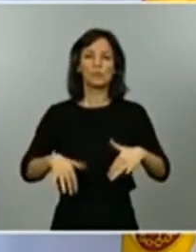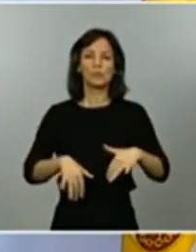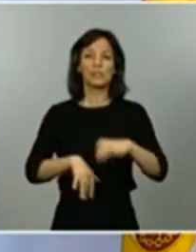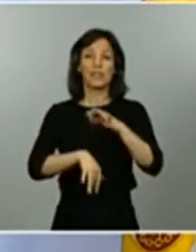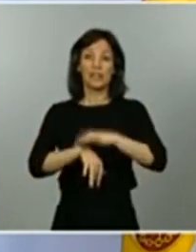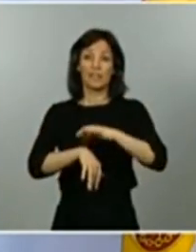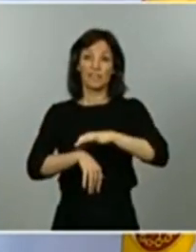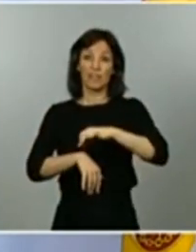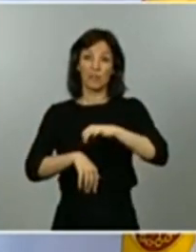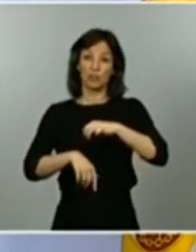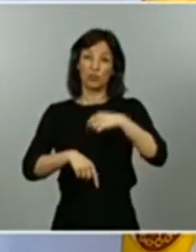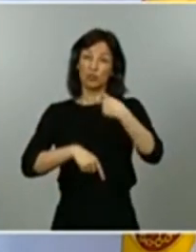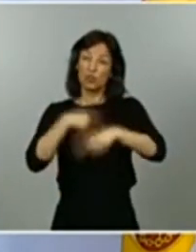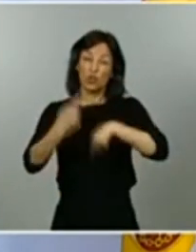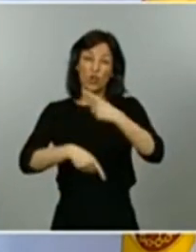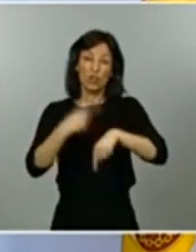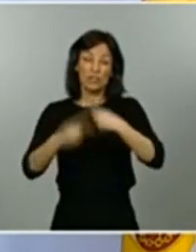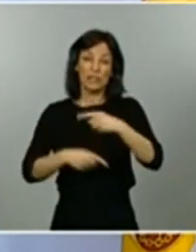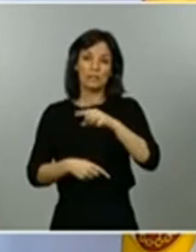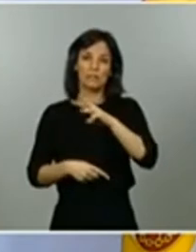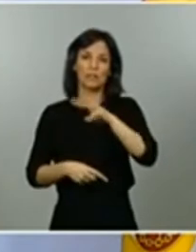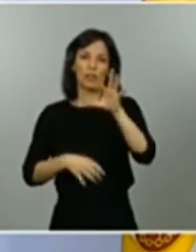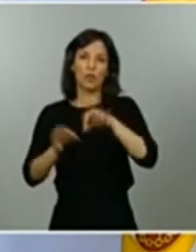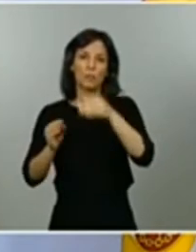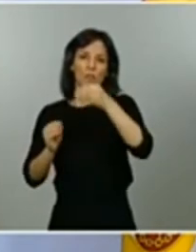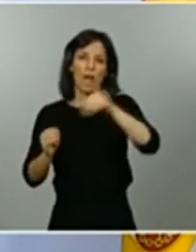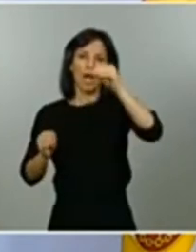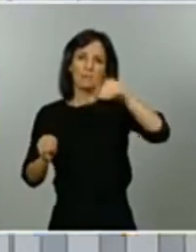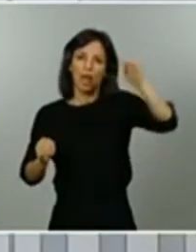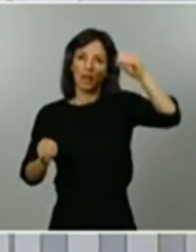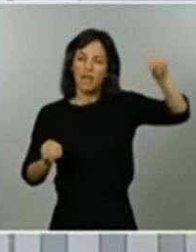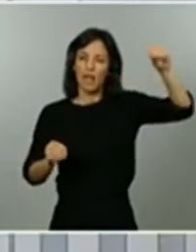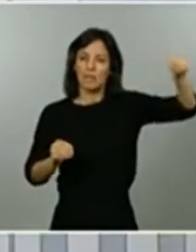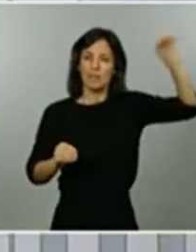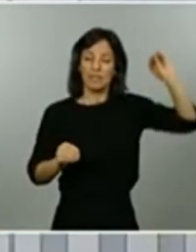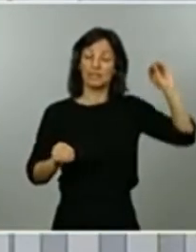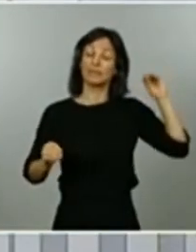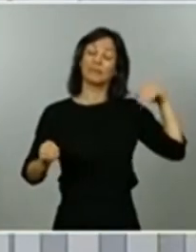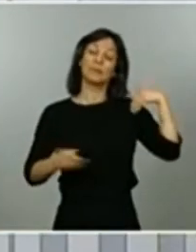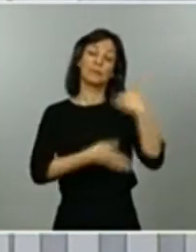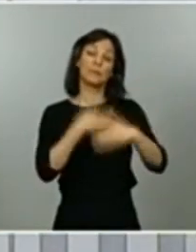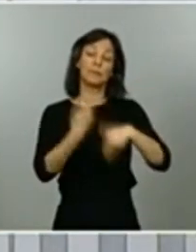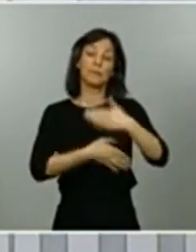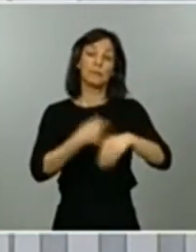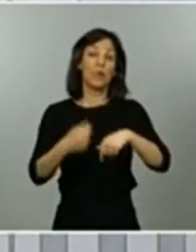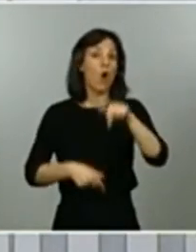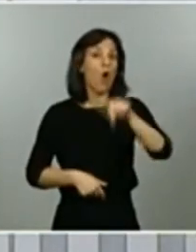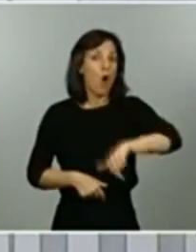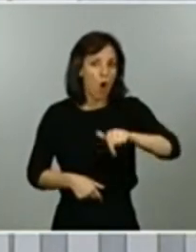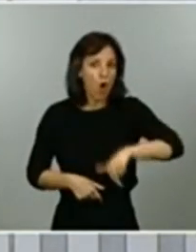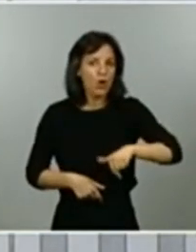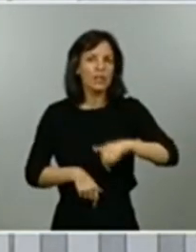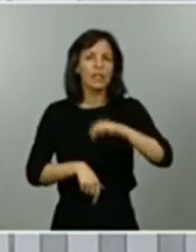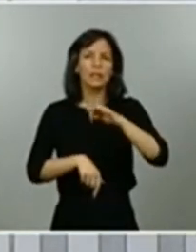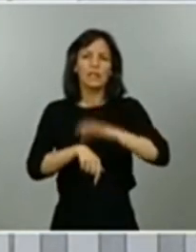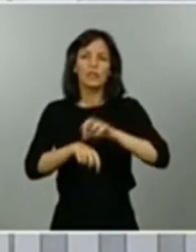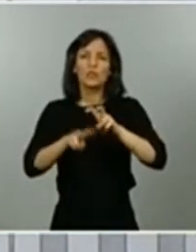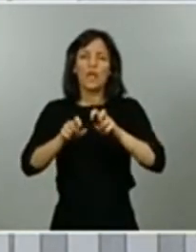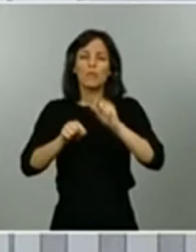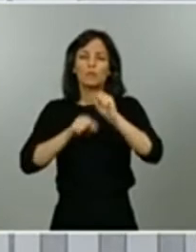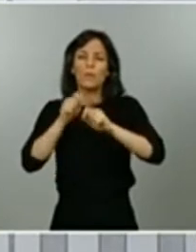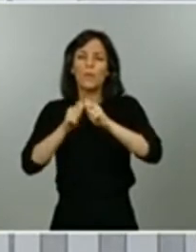de más del 35% de nuevos contagios. Hoy estamos en cifras inferiores al 0,5%.